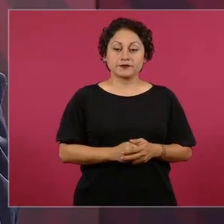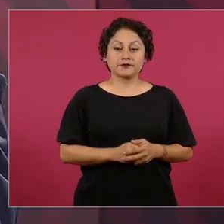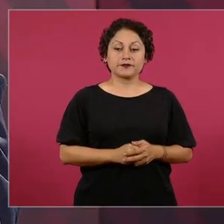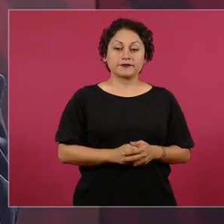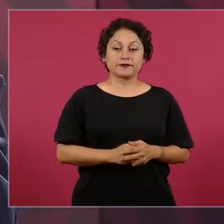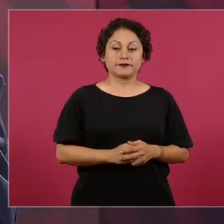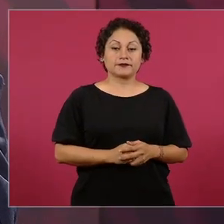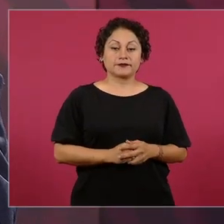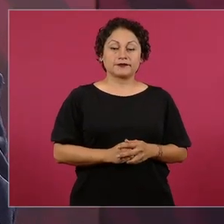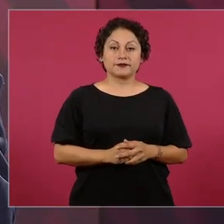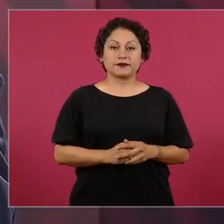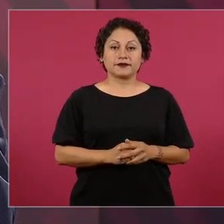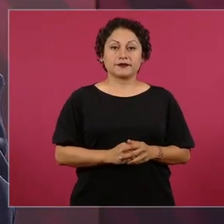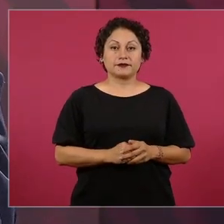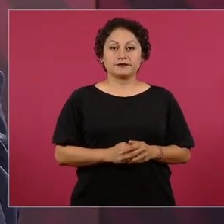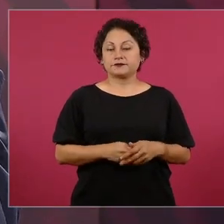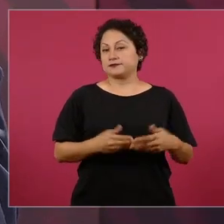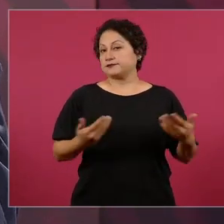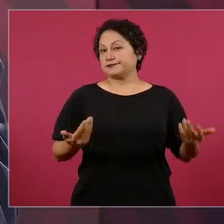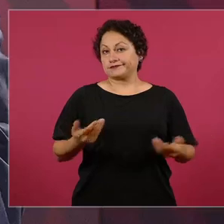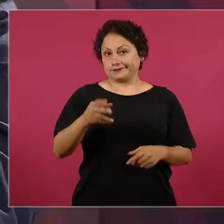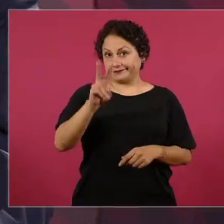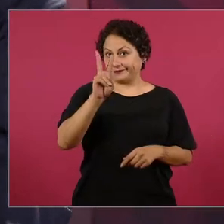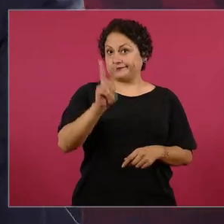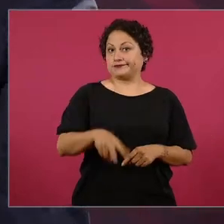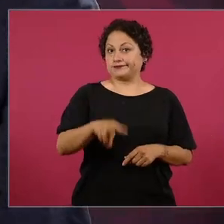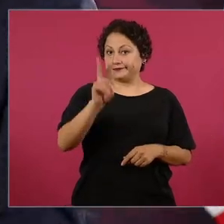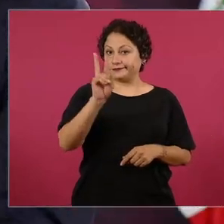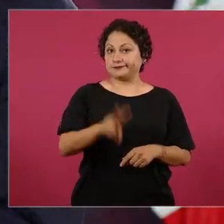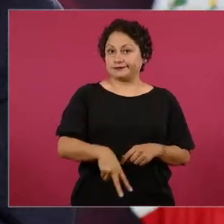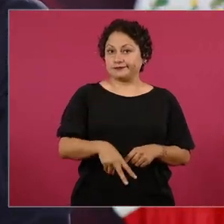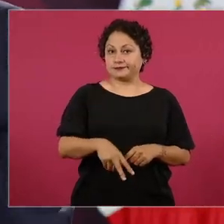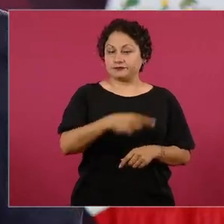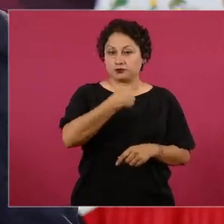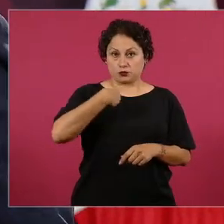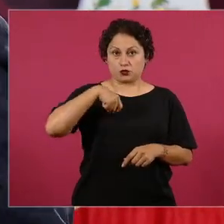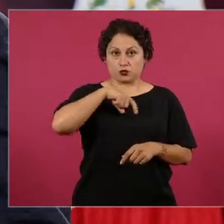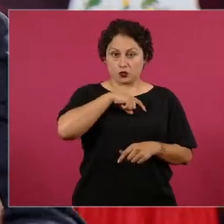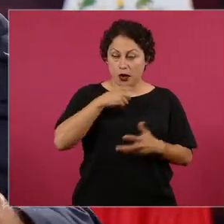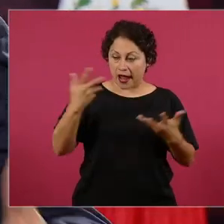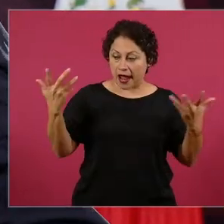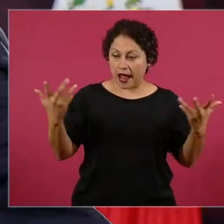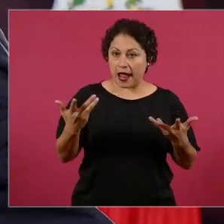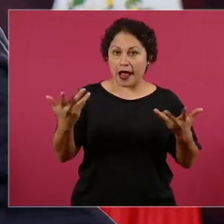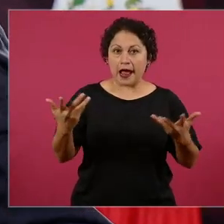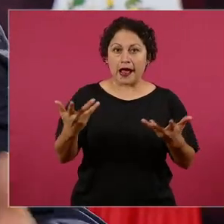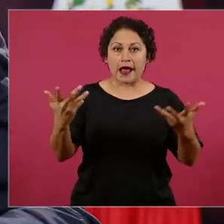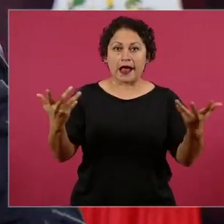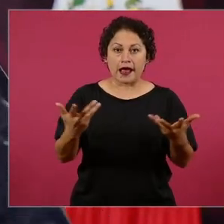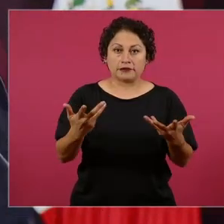Y nos ha ayudado mucho, bueno, todo el gobierno